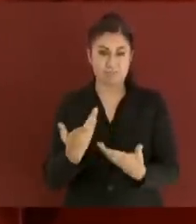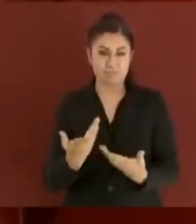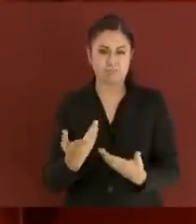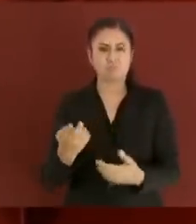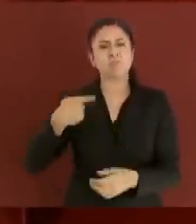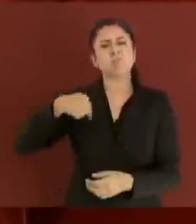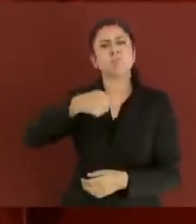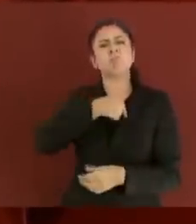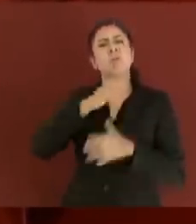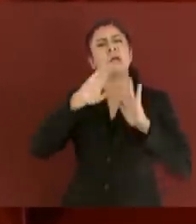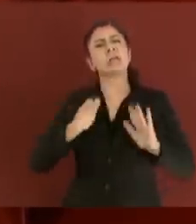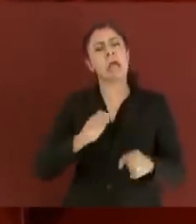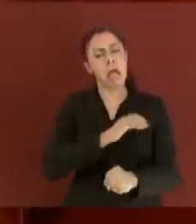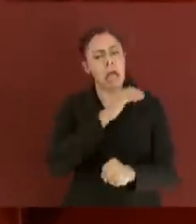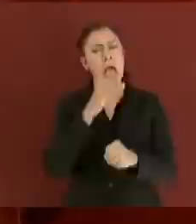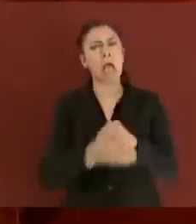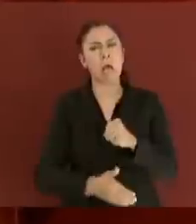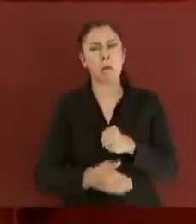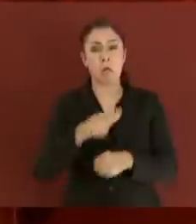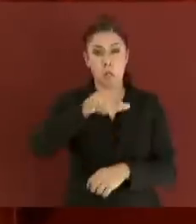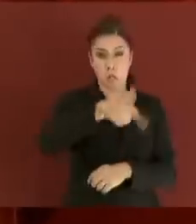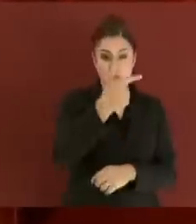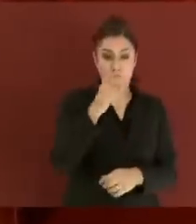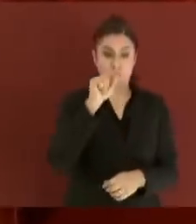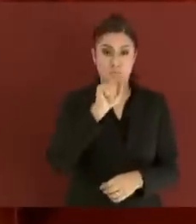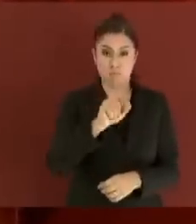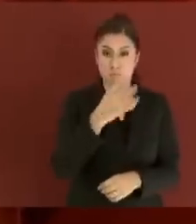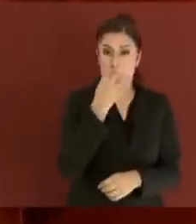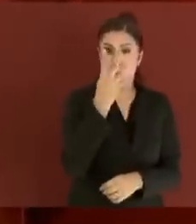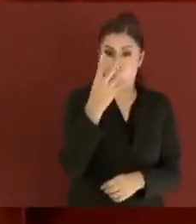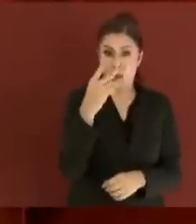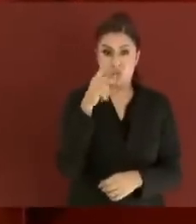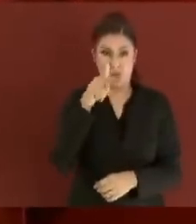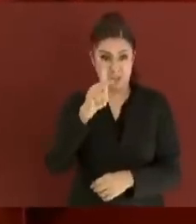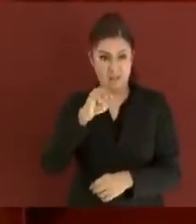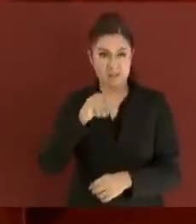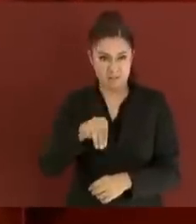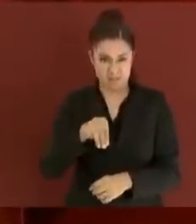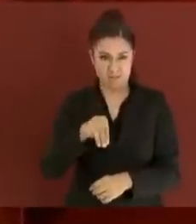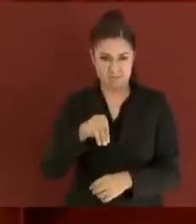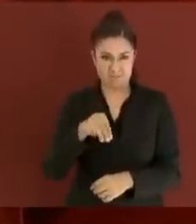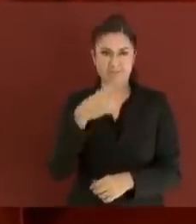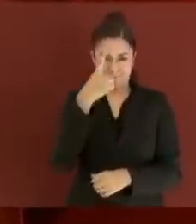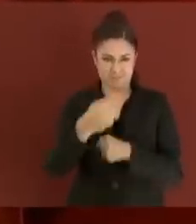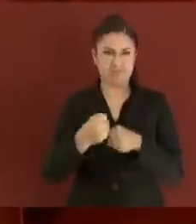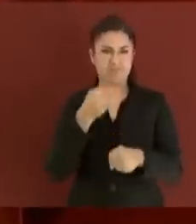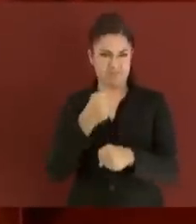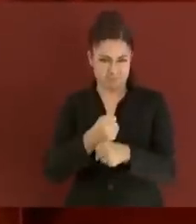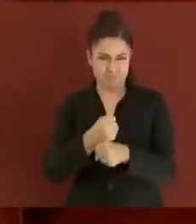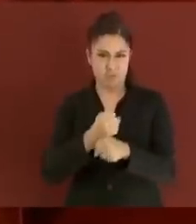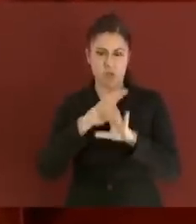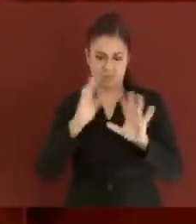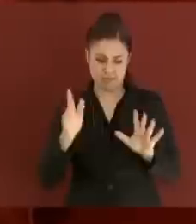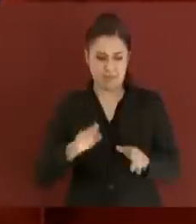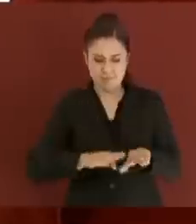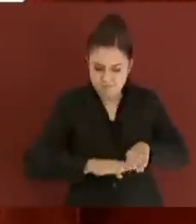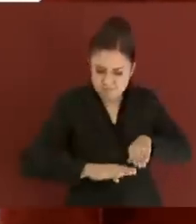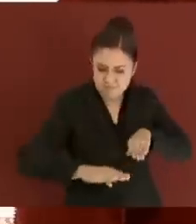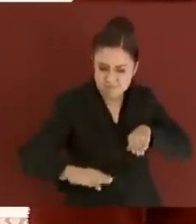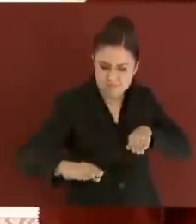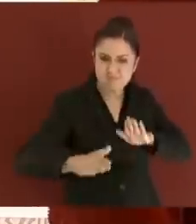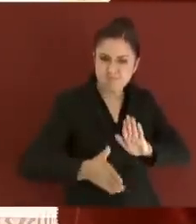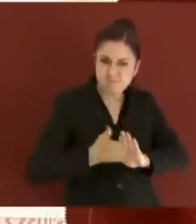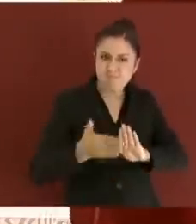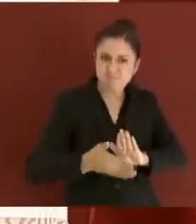estaríamos terminando la carpeta de estos 12.4 kilómetros, esto lo vamos a dejar este año a nivel de base impregnada. Y el próximo